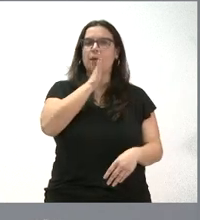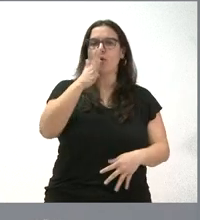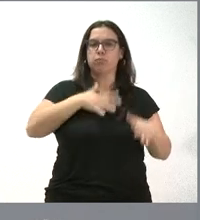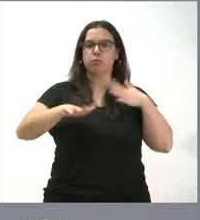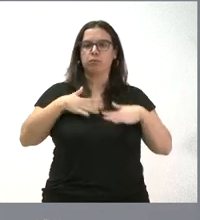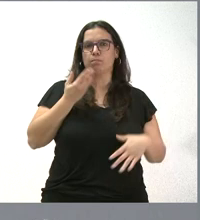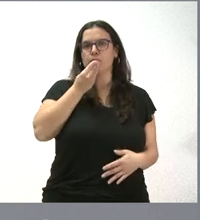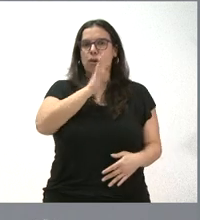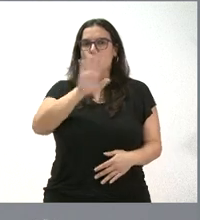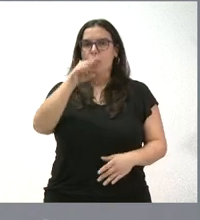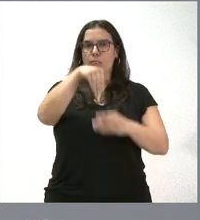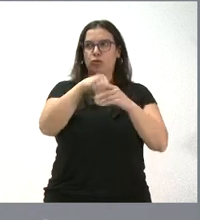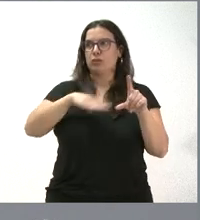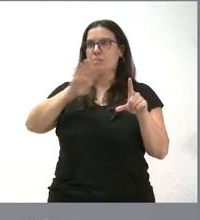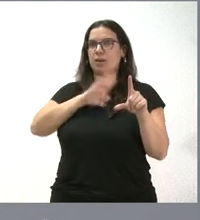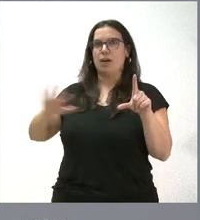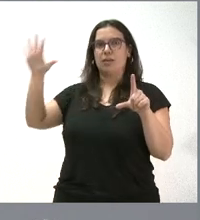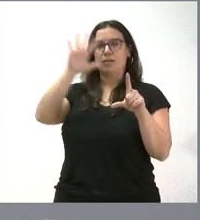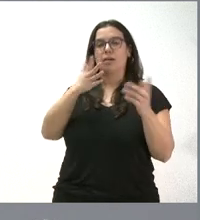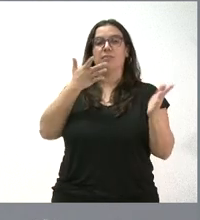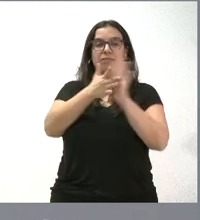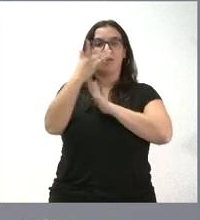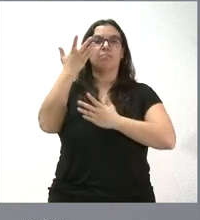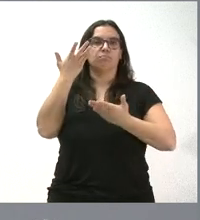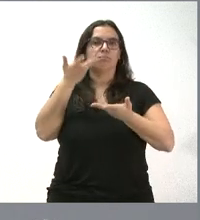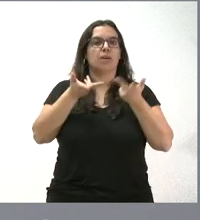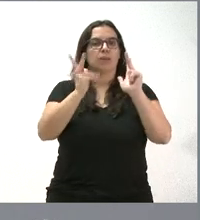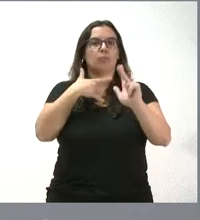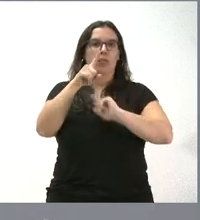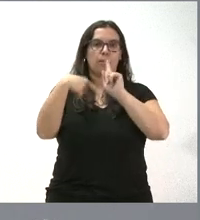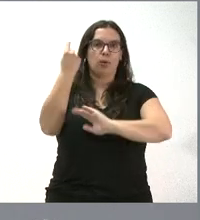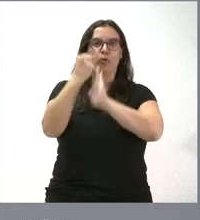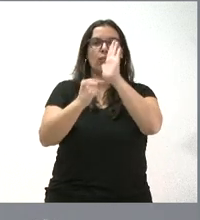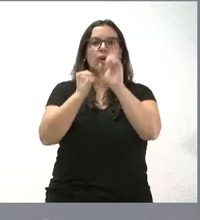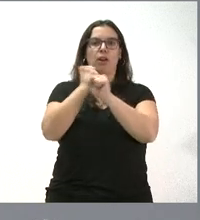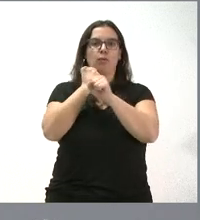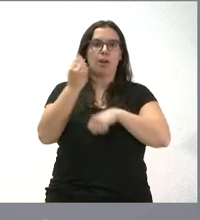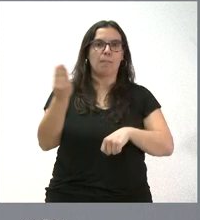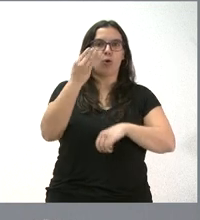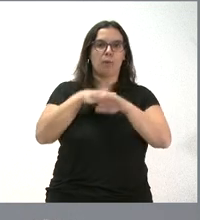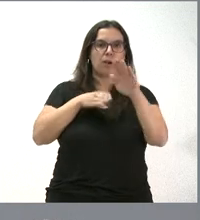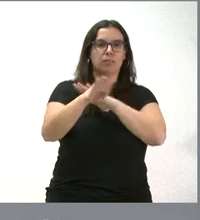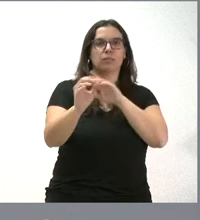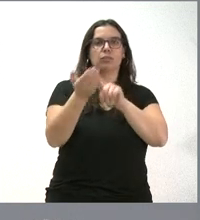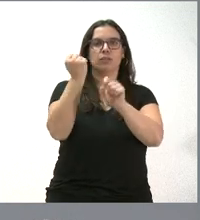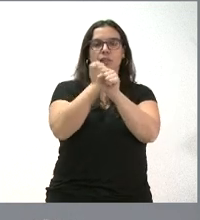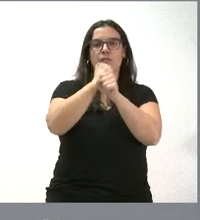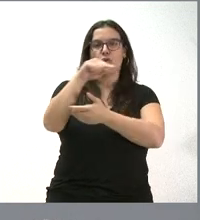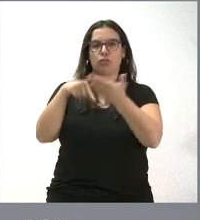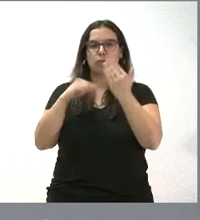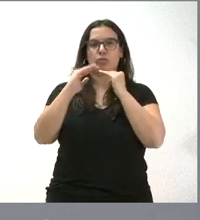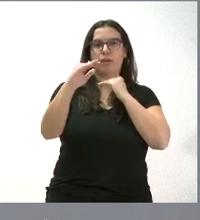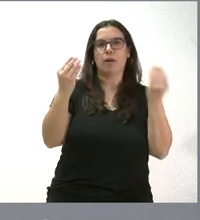cualificados dentro del contexto nacional y esto nos permite que, lógicamente, puedan acceder en mejores condiciones a un puesto de trabajo y puedan acceder también en mejores condiciones de